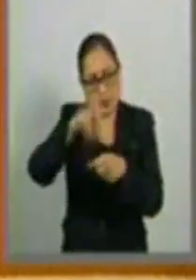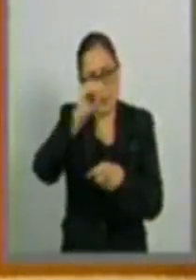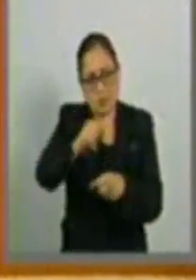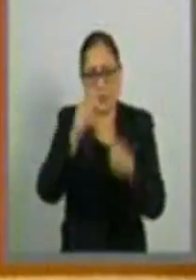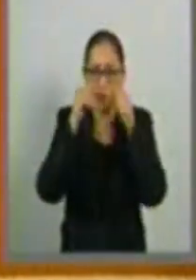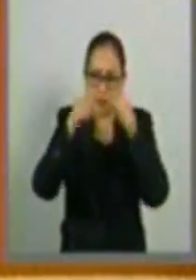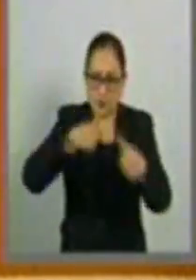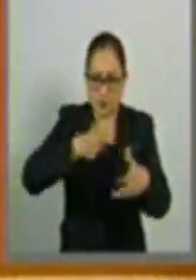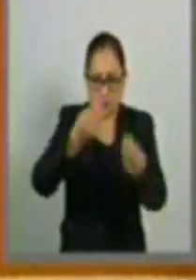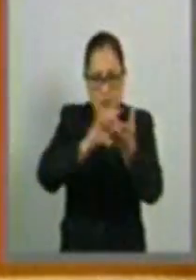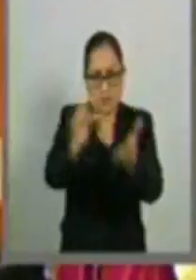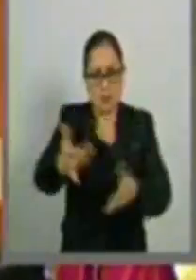por su atención muchas gracias gracias gracias Gracias.